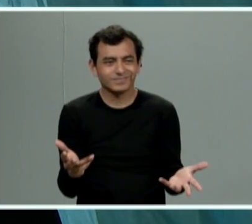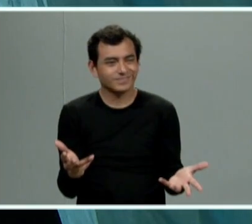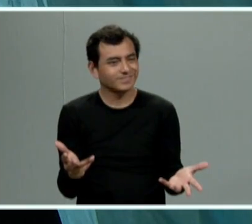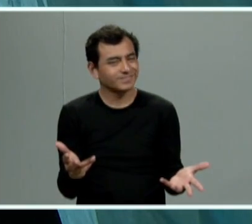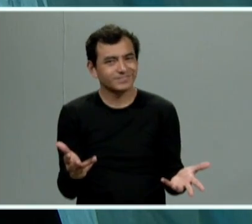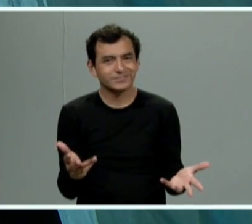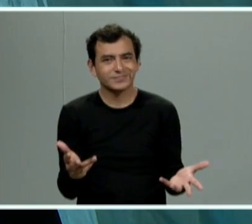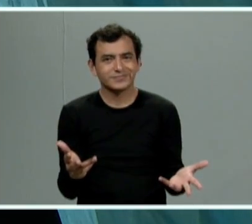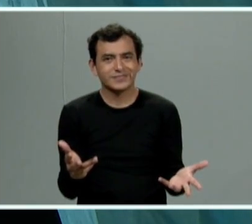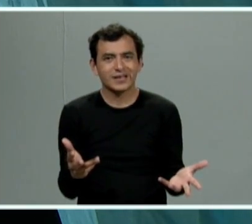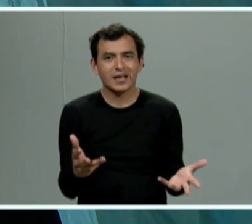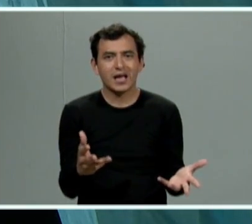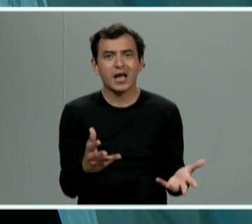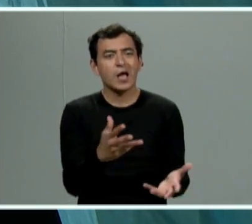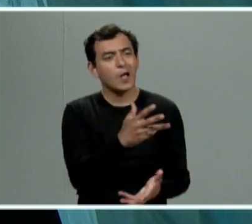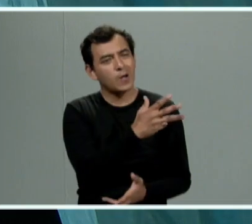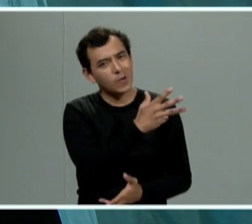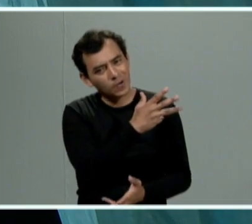llegan